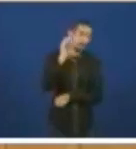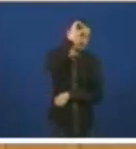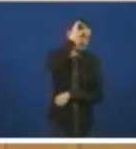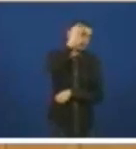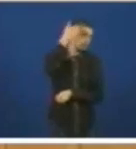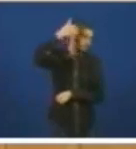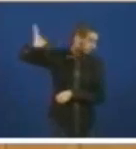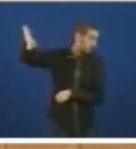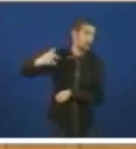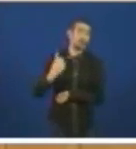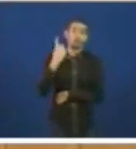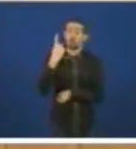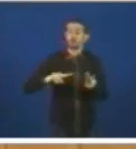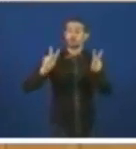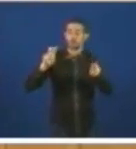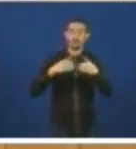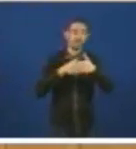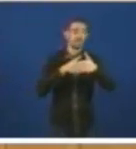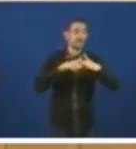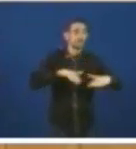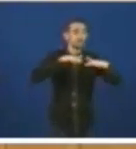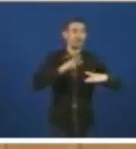unha delas importantísima o dique flotante,